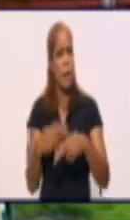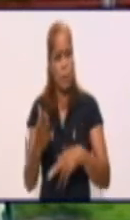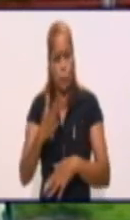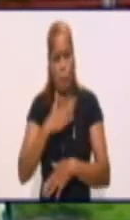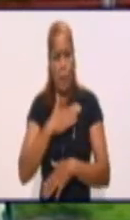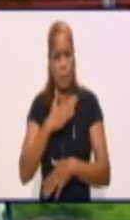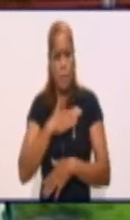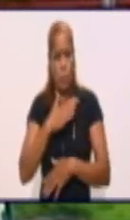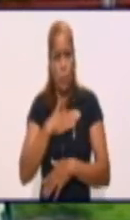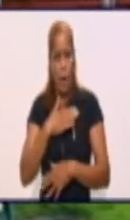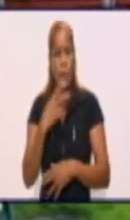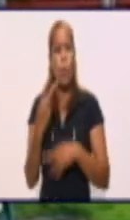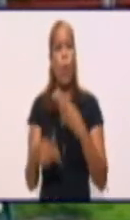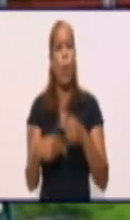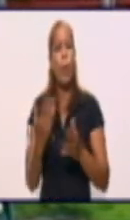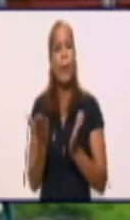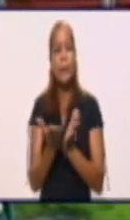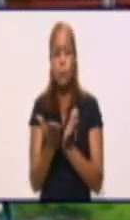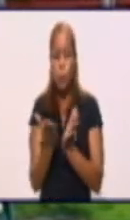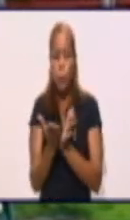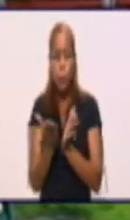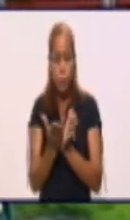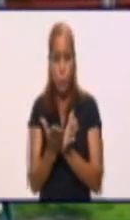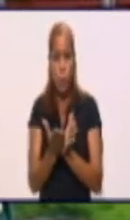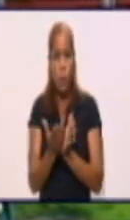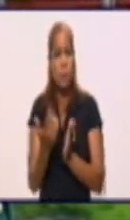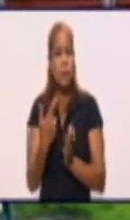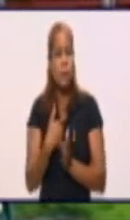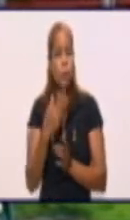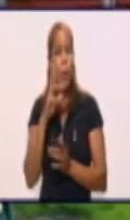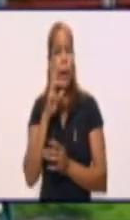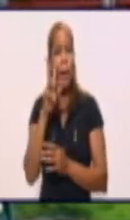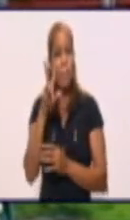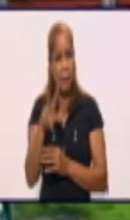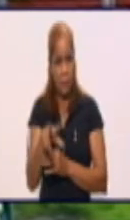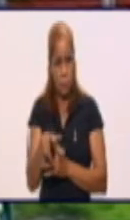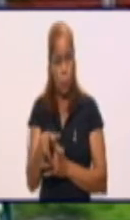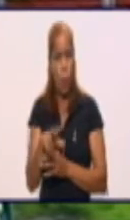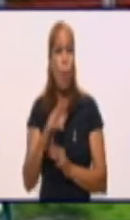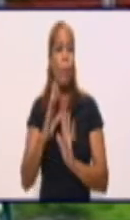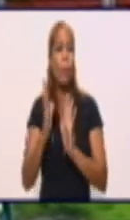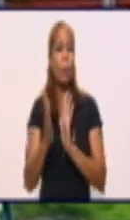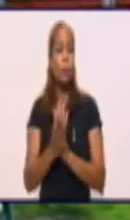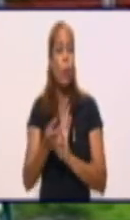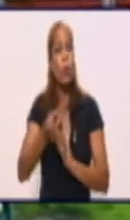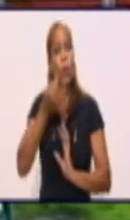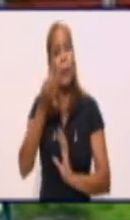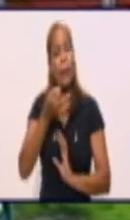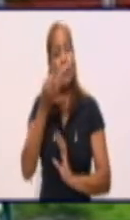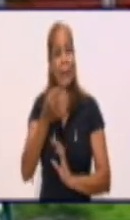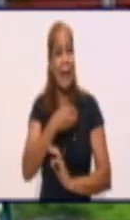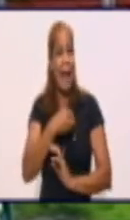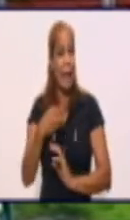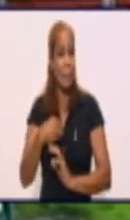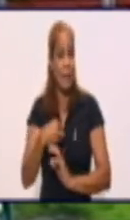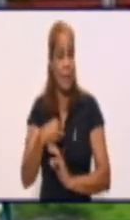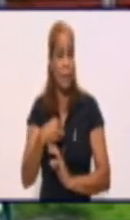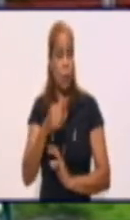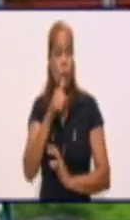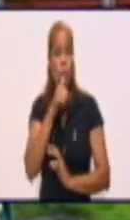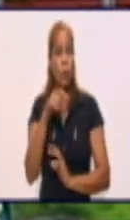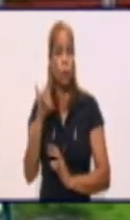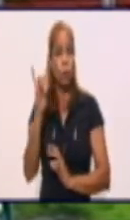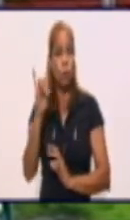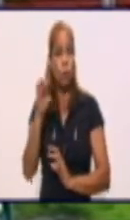y me he percatado por lo que explica Durán en la conferencia de prensa y por lo que explica la doctora